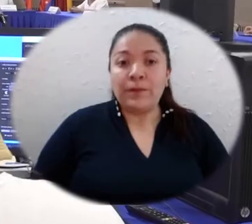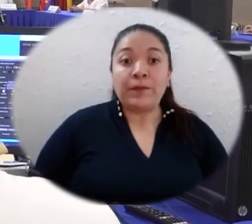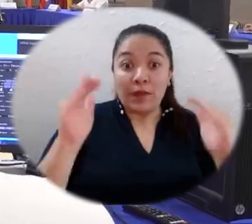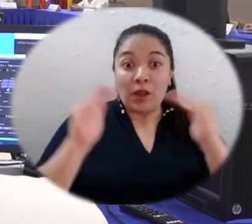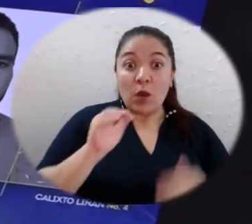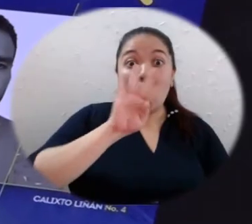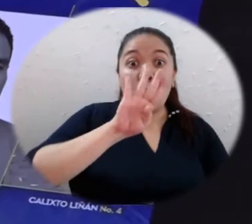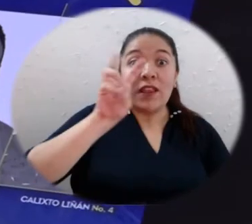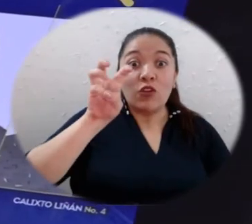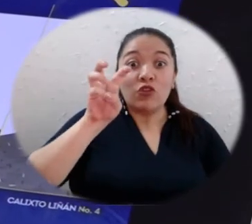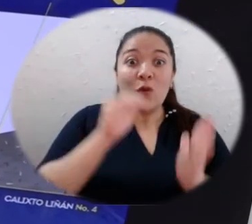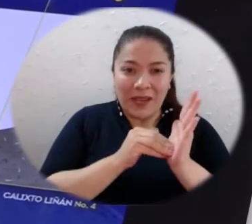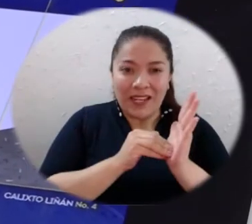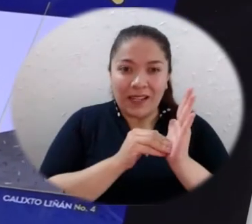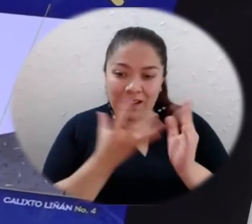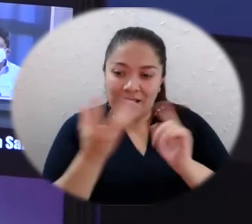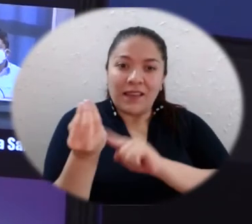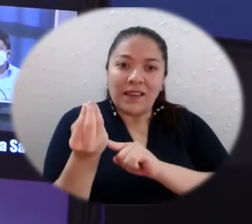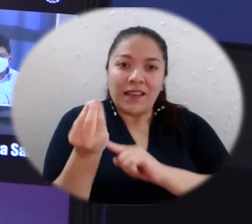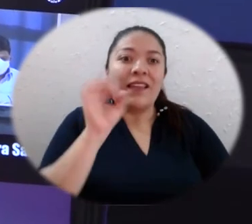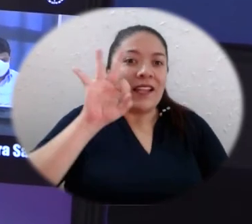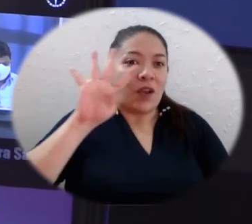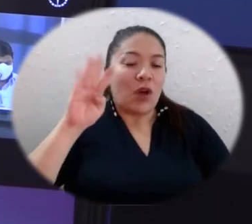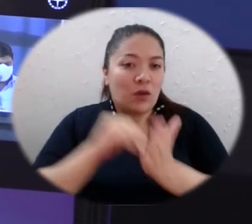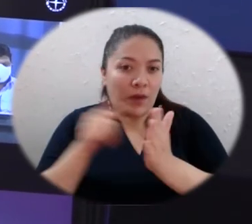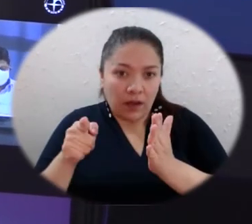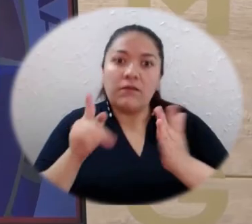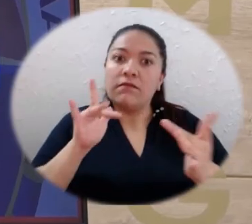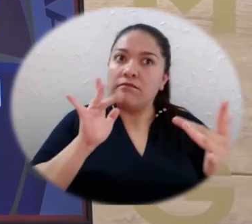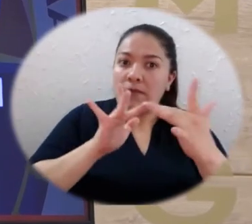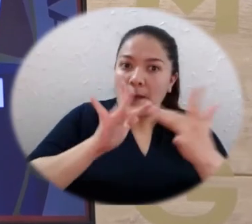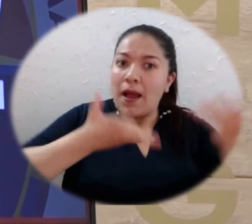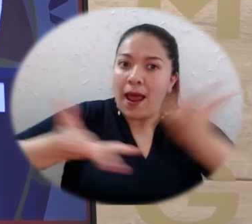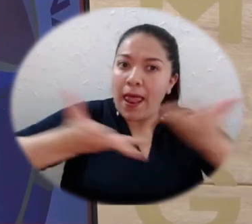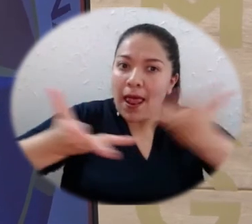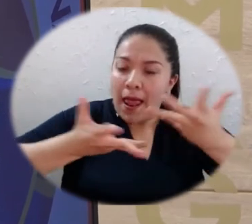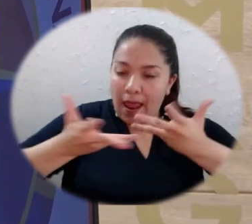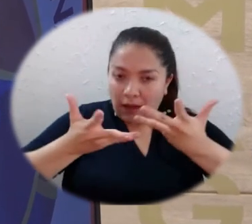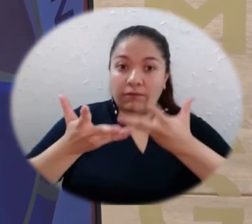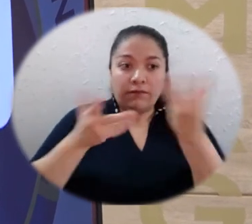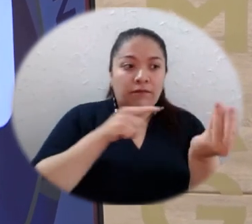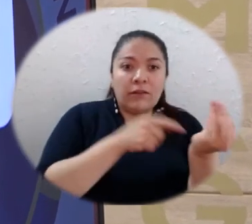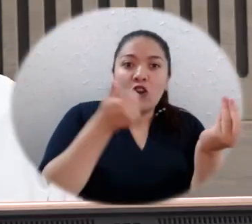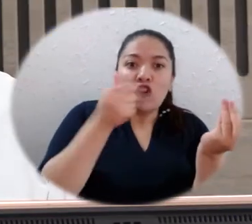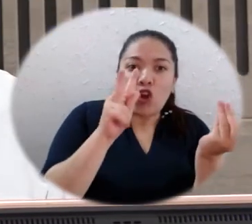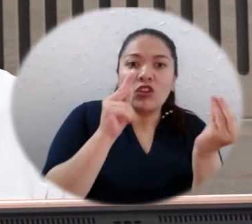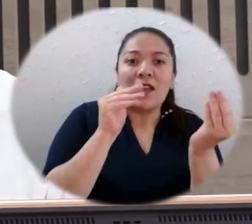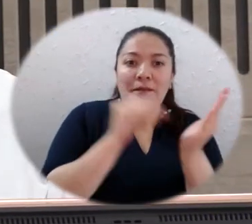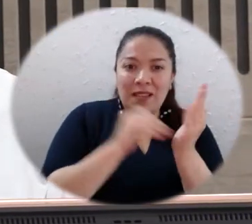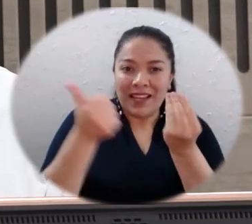48.000 personas, de las cuales 34.000 interactuaron durante la transmisión. Asimismo, hubo 12.010